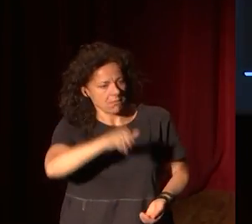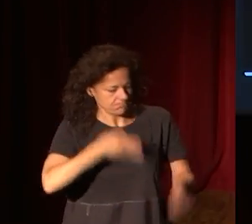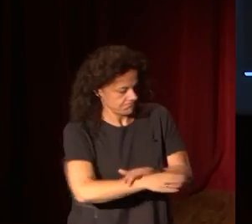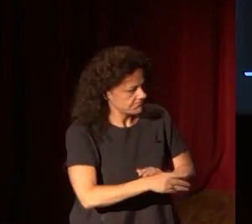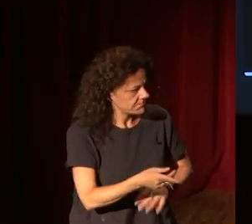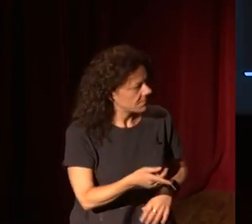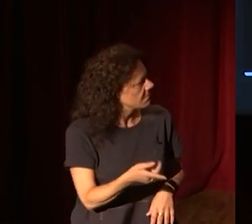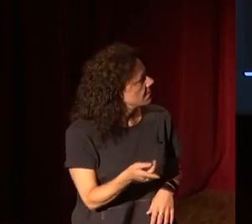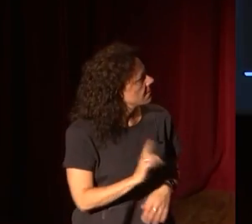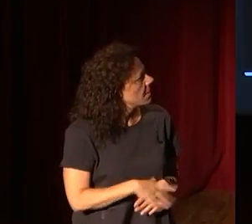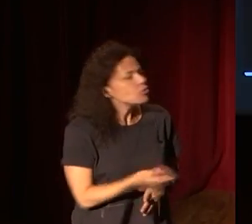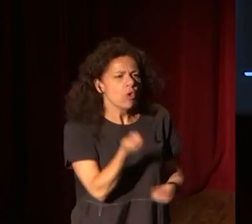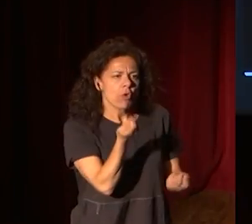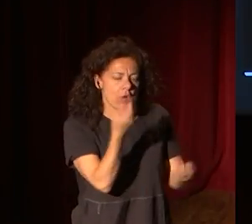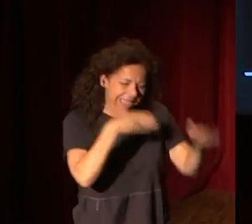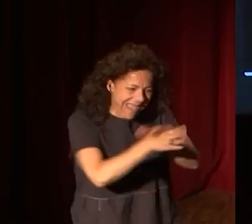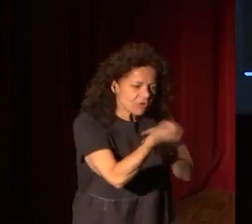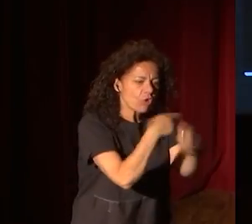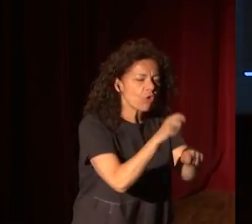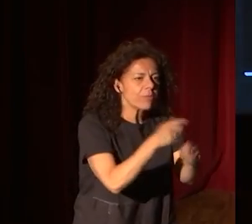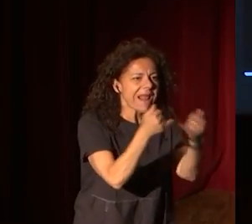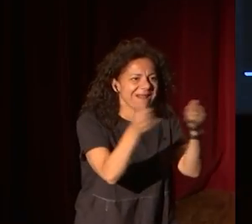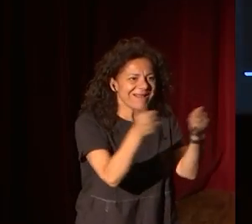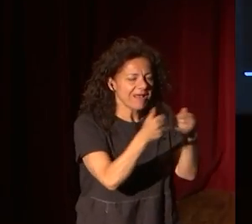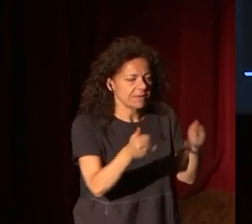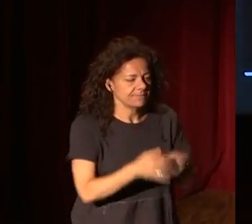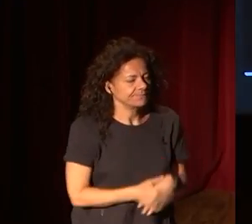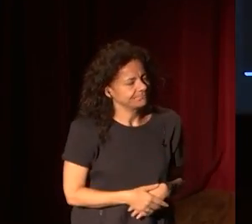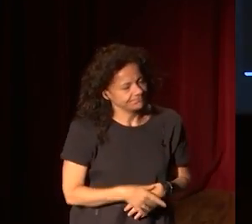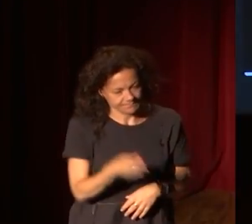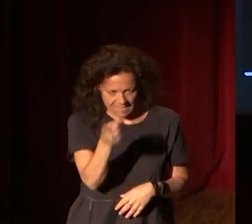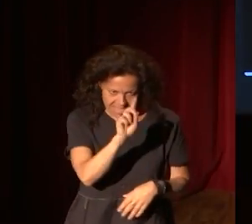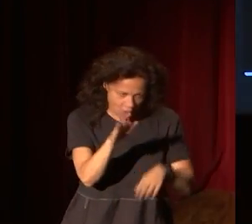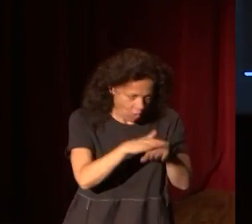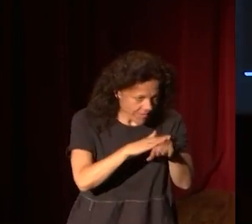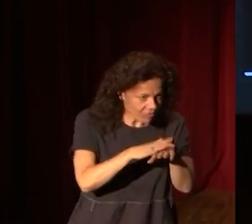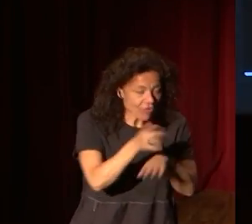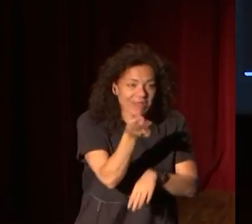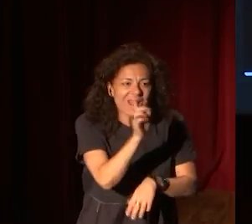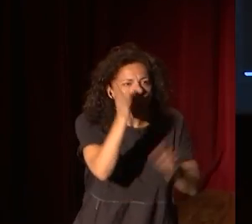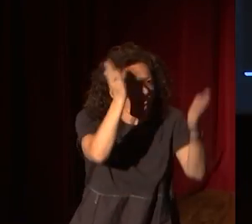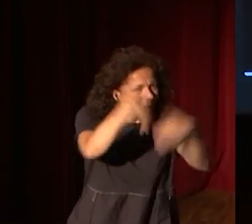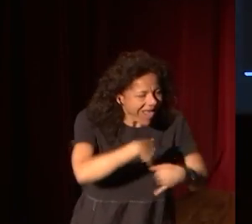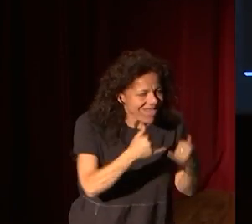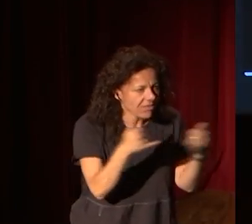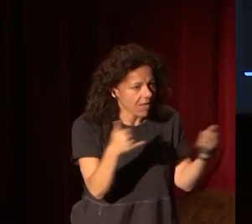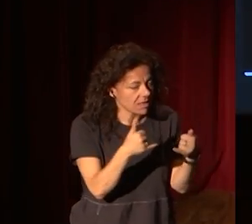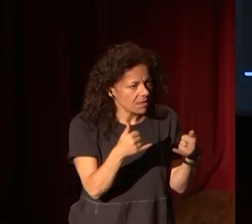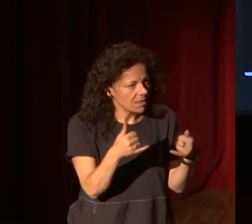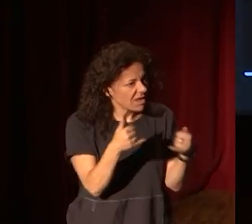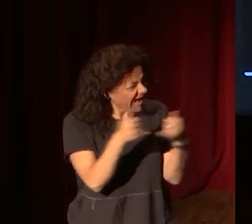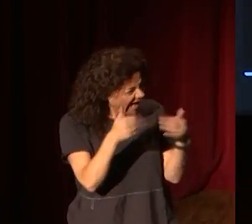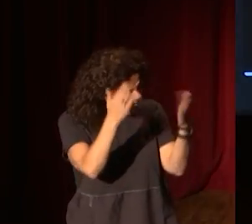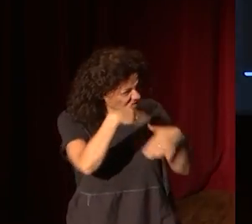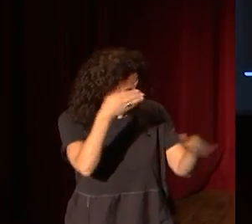¿Si voy dentro a comprar carne? No, pero es que en el etcétera no se incluye la carne. Ah, no. ¿Es que no hay carne ahí